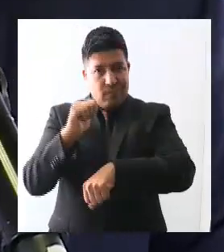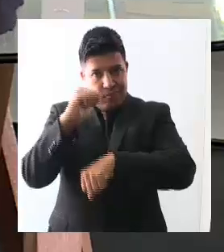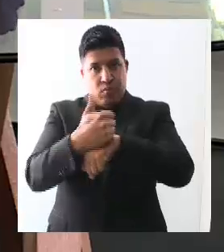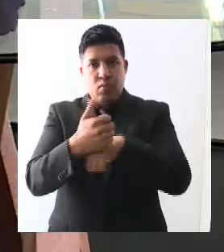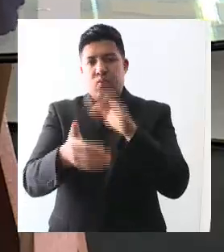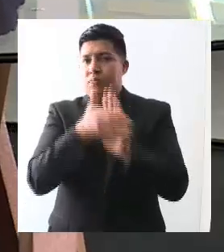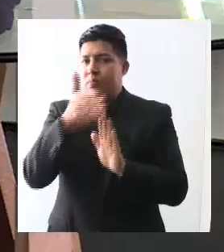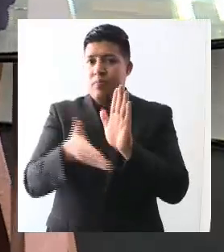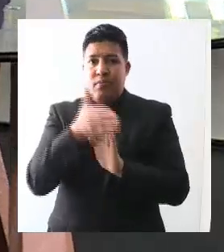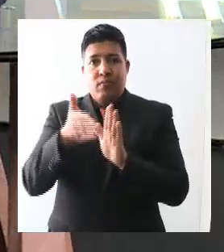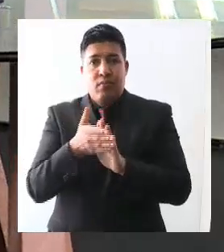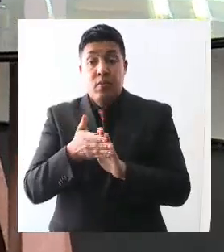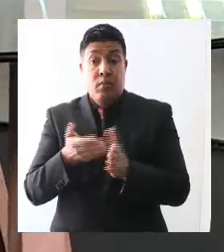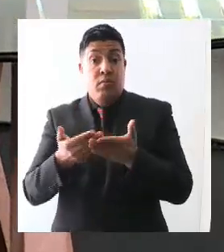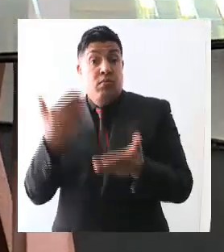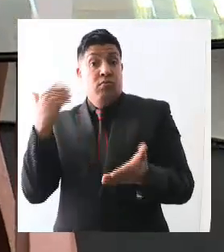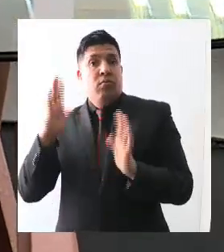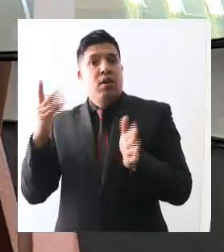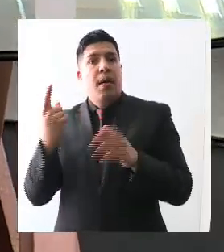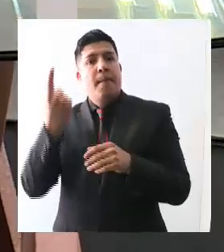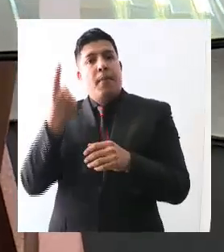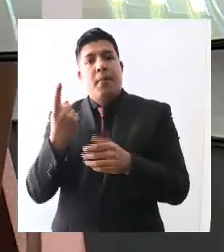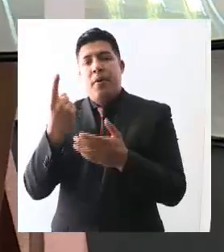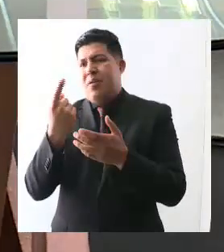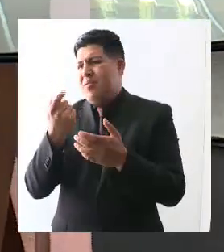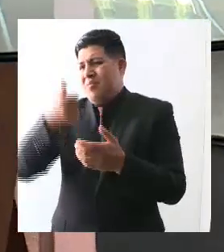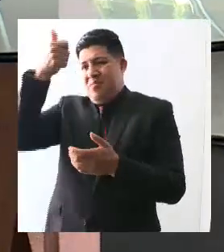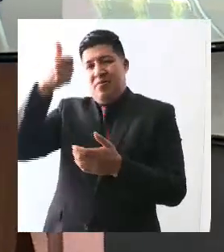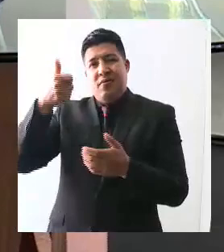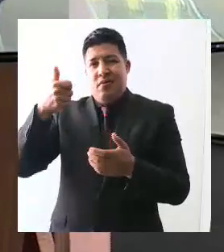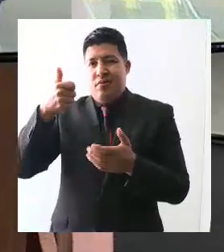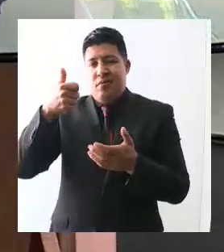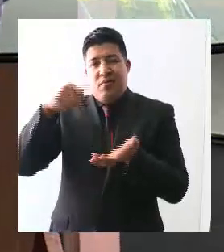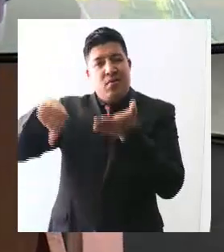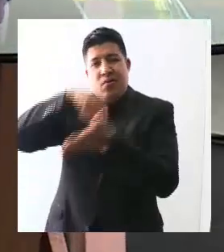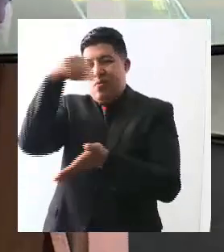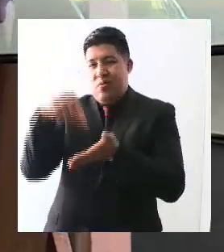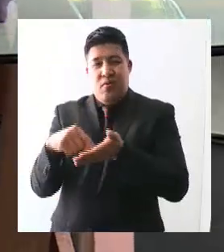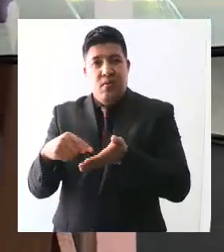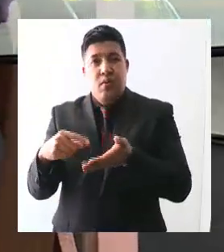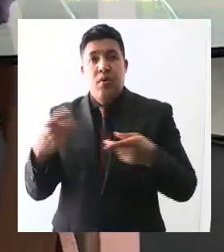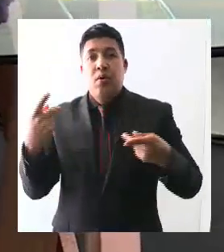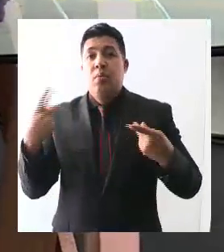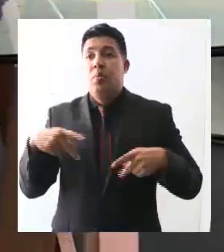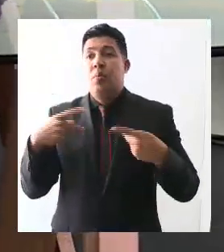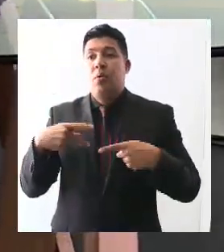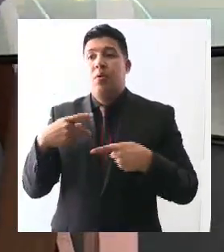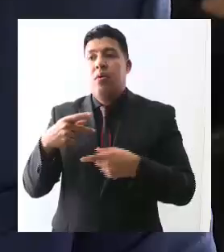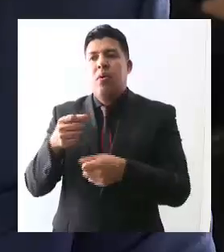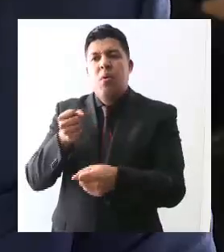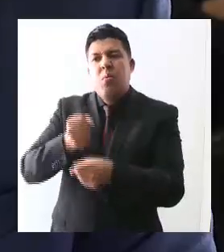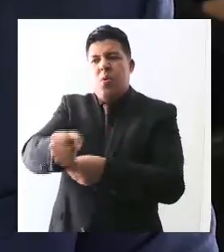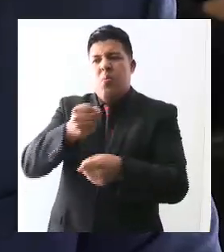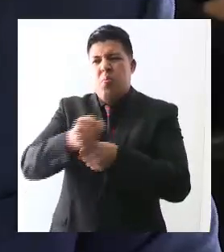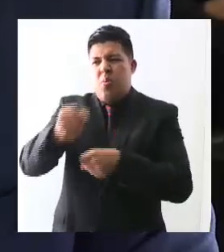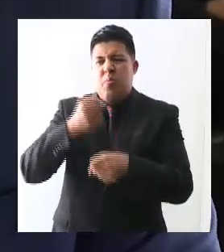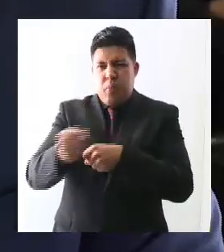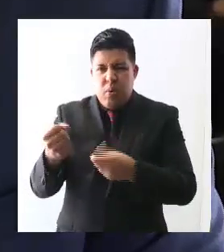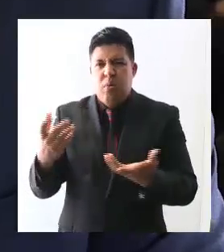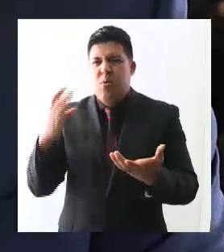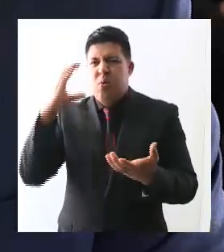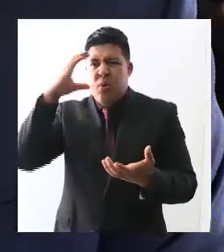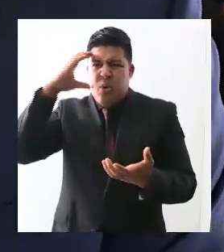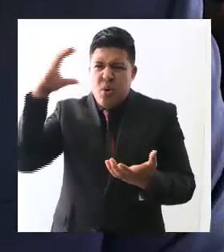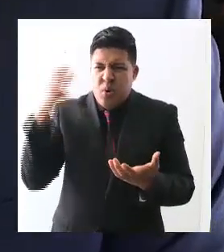construimos el primer centro para erradicar las conductas violentas de los generadores de la violencia, que por lo regular